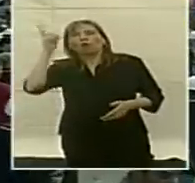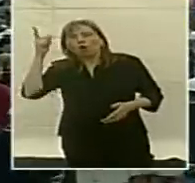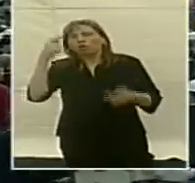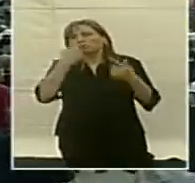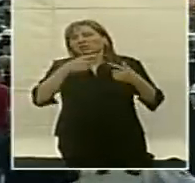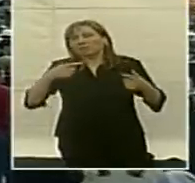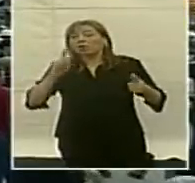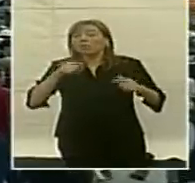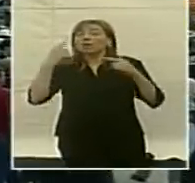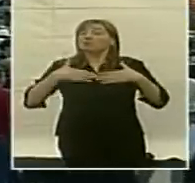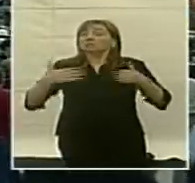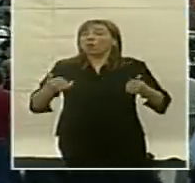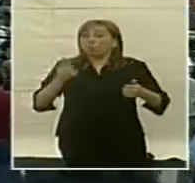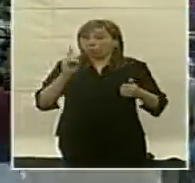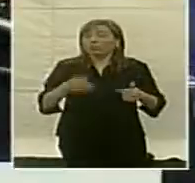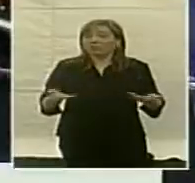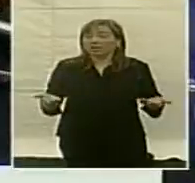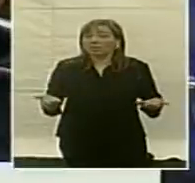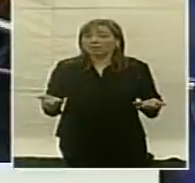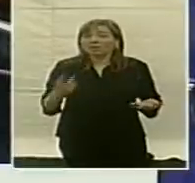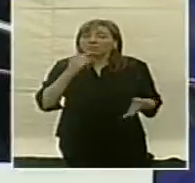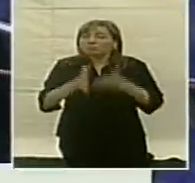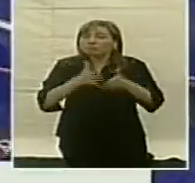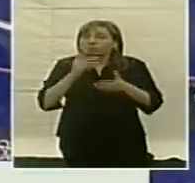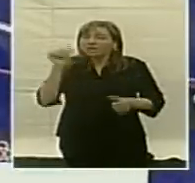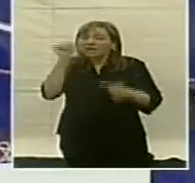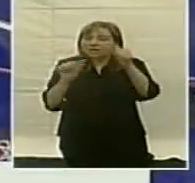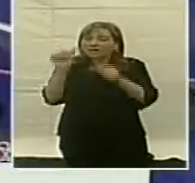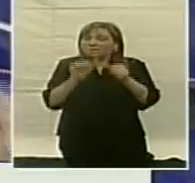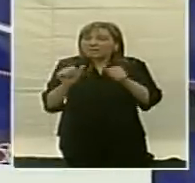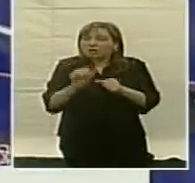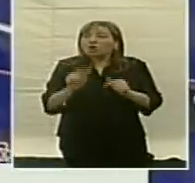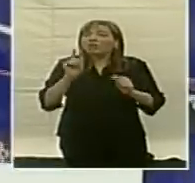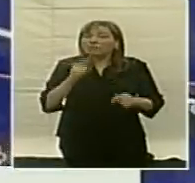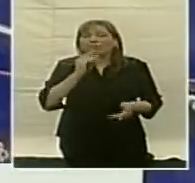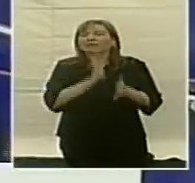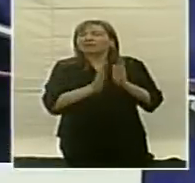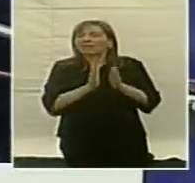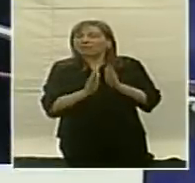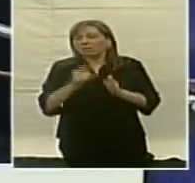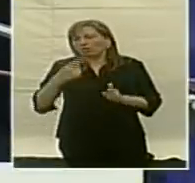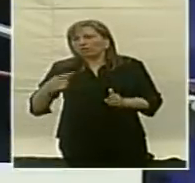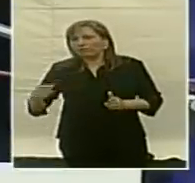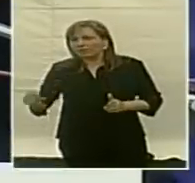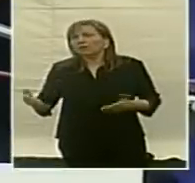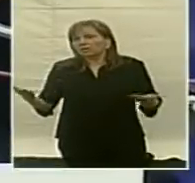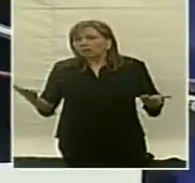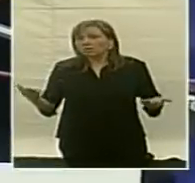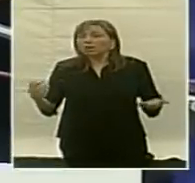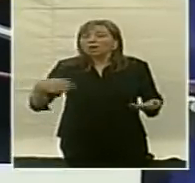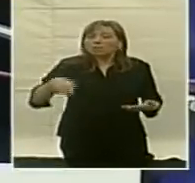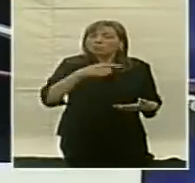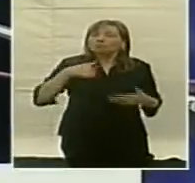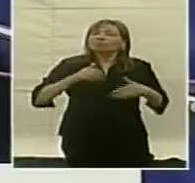la salud, a la industria farmacéutica, a los productos terapéuticos, porque está en nuestra